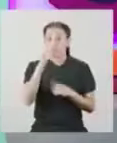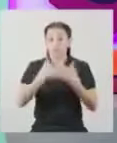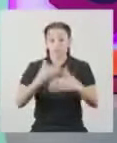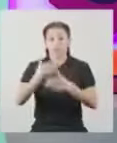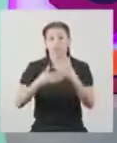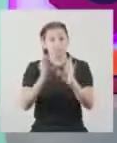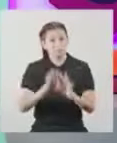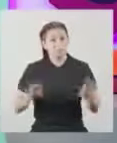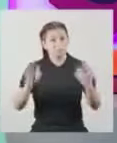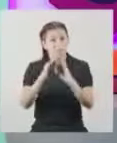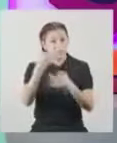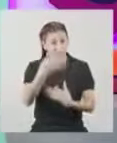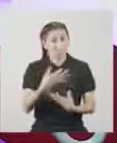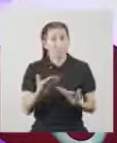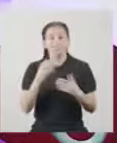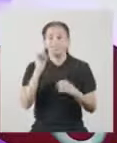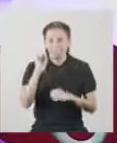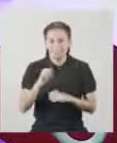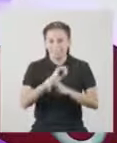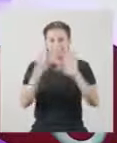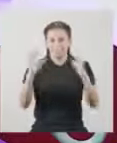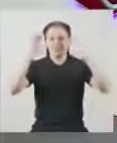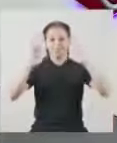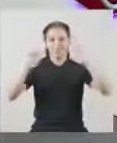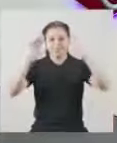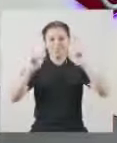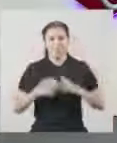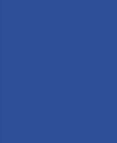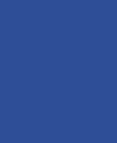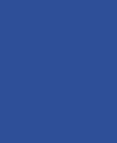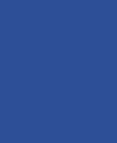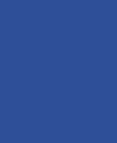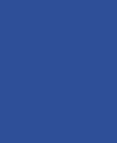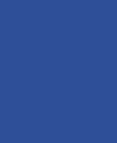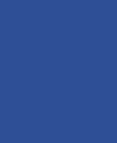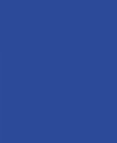Es un avance importante, ¿no les parece? ¡Claro que sí! ¡Chao!